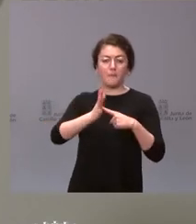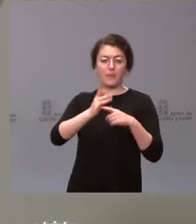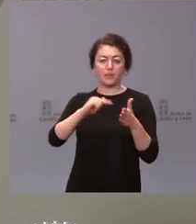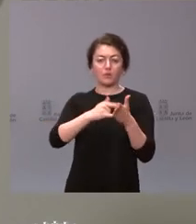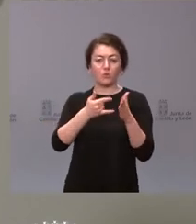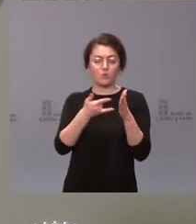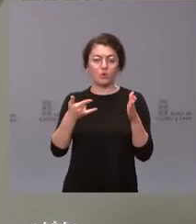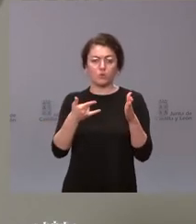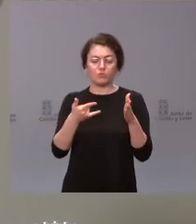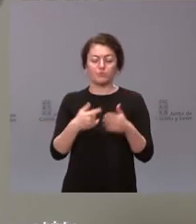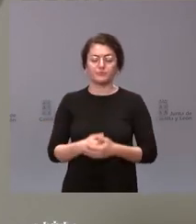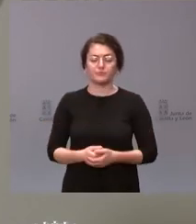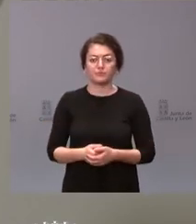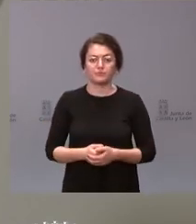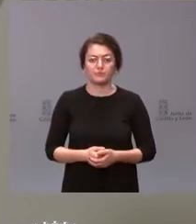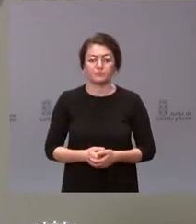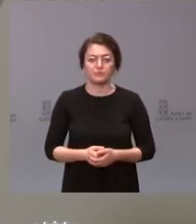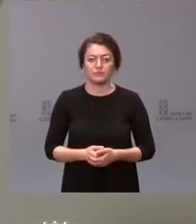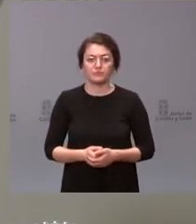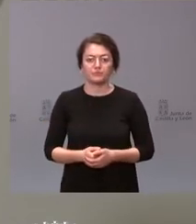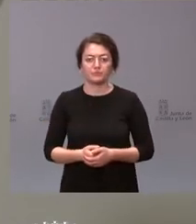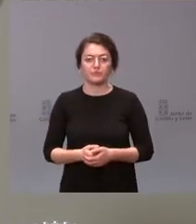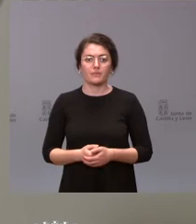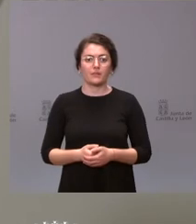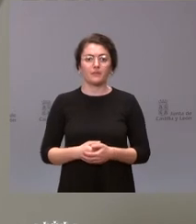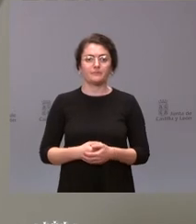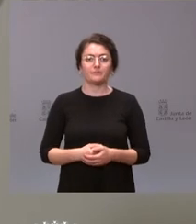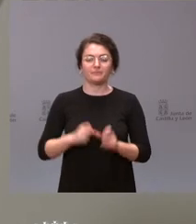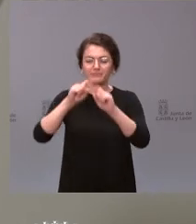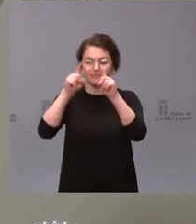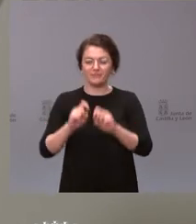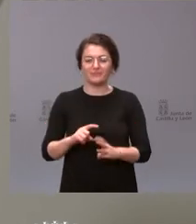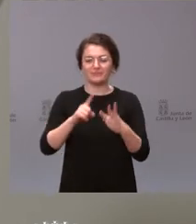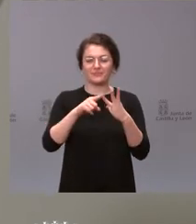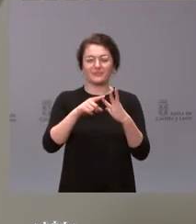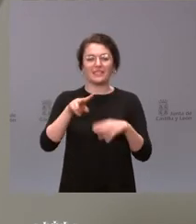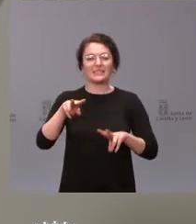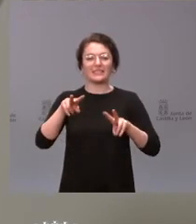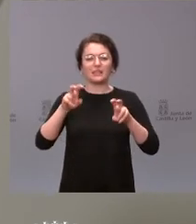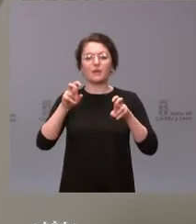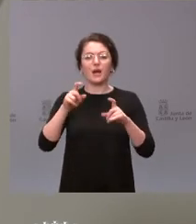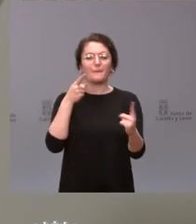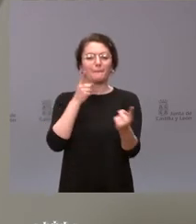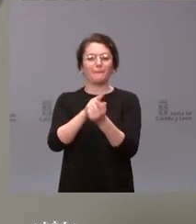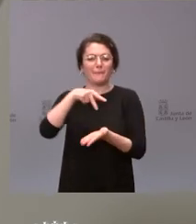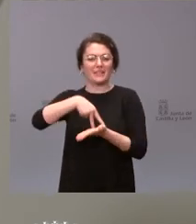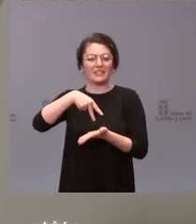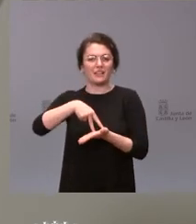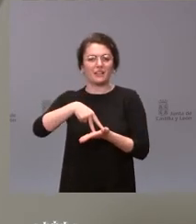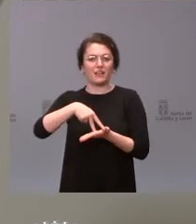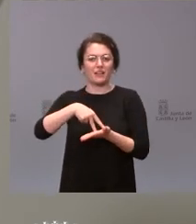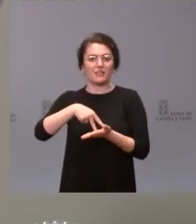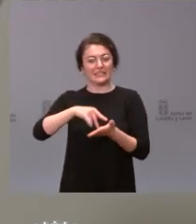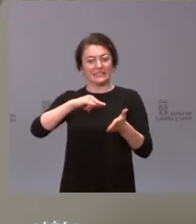en su pregunta. Y creo que la tercera que usted planteaba es la que tiene que ver con la presencialidad en el sistema sanitario. Es verdad que con